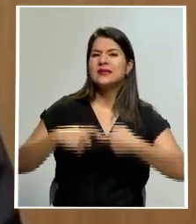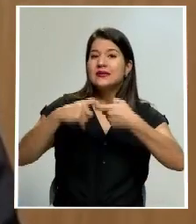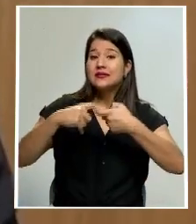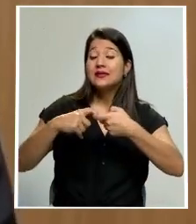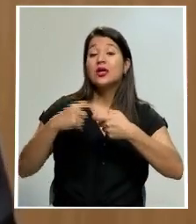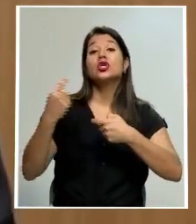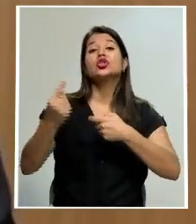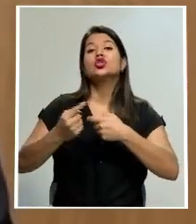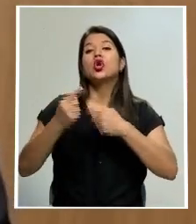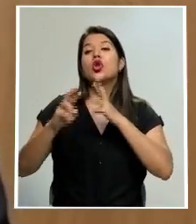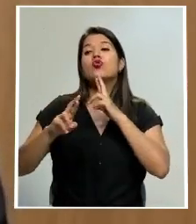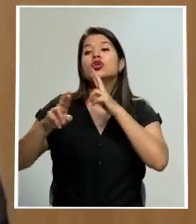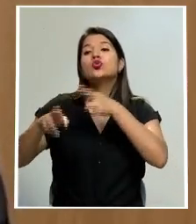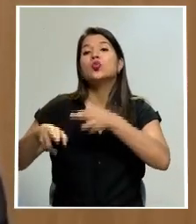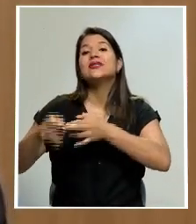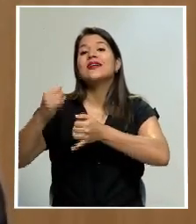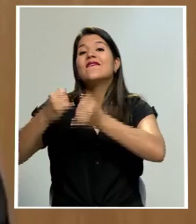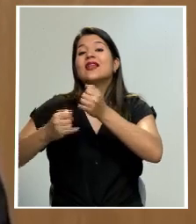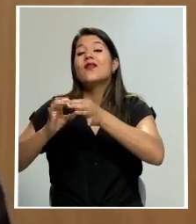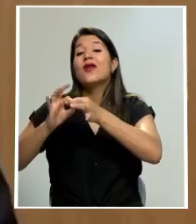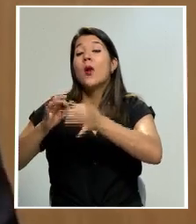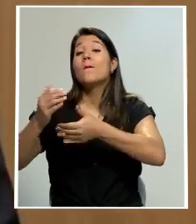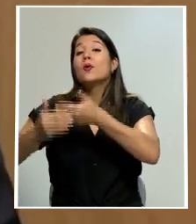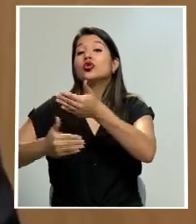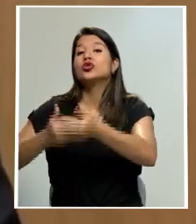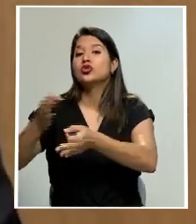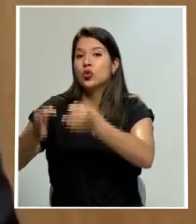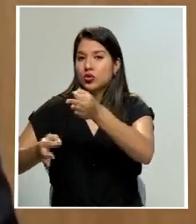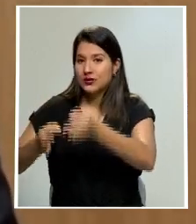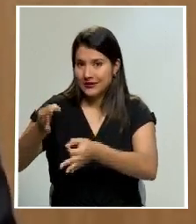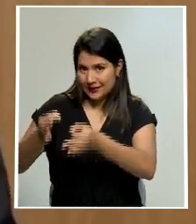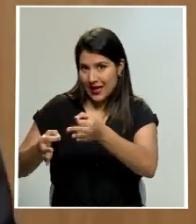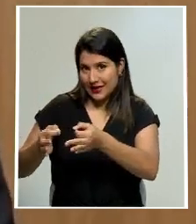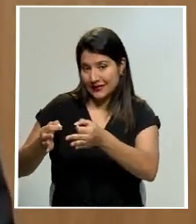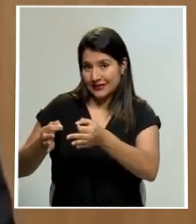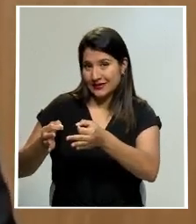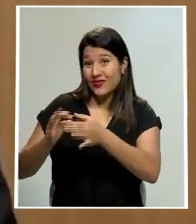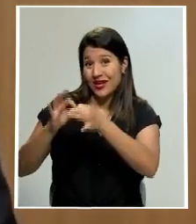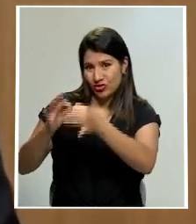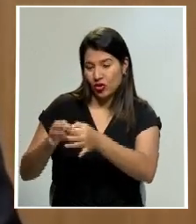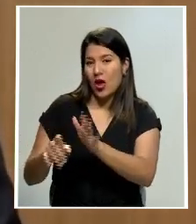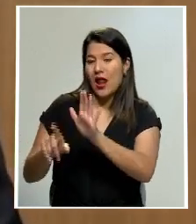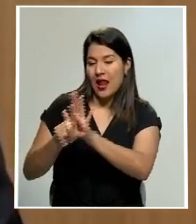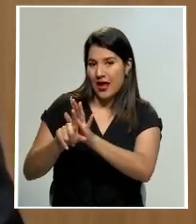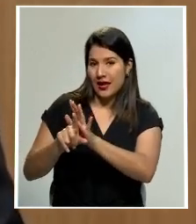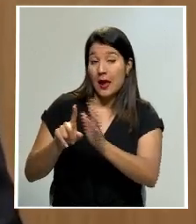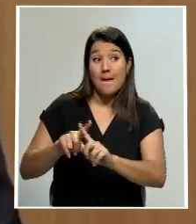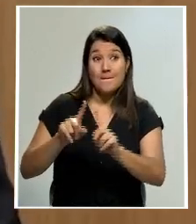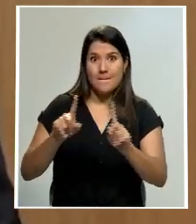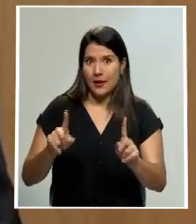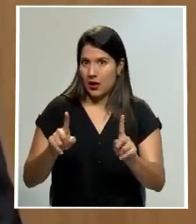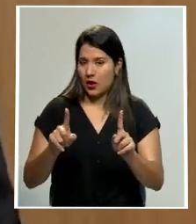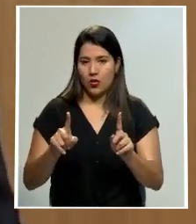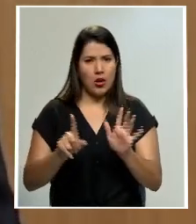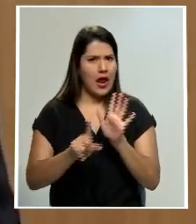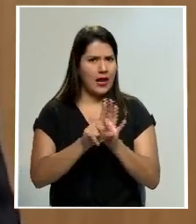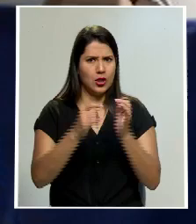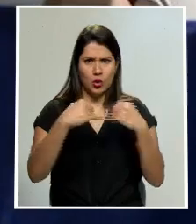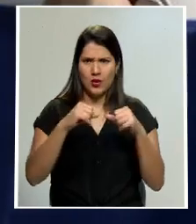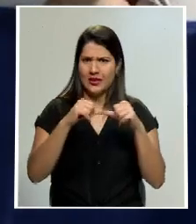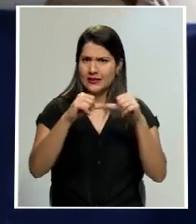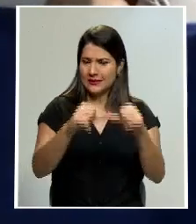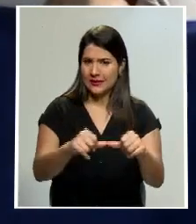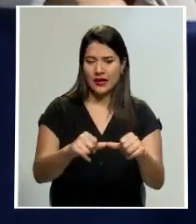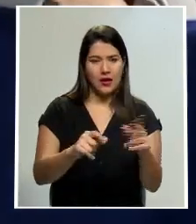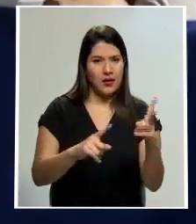en donde esta ley se esté aplicando. Para todos los efectos, en general, la ley sigue en perfecta aplicación.